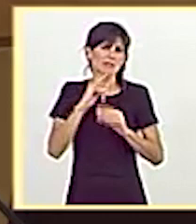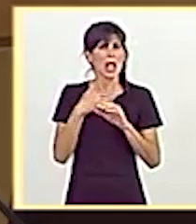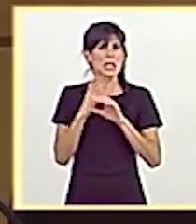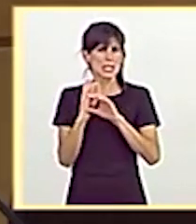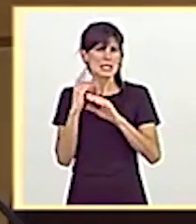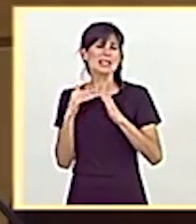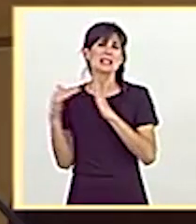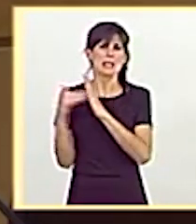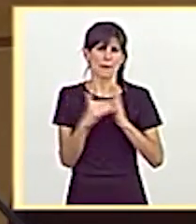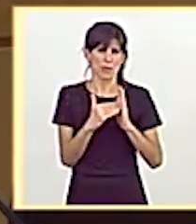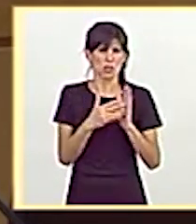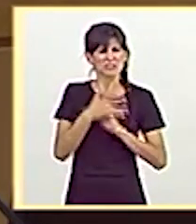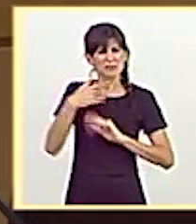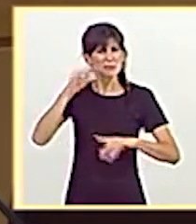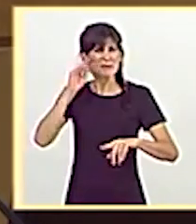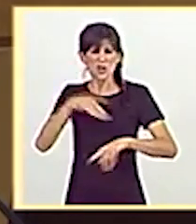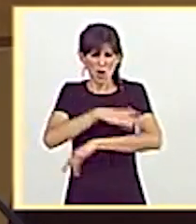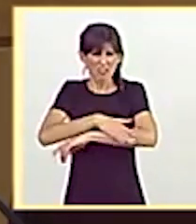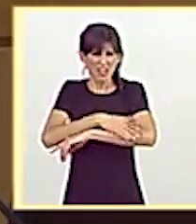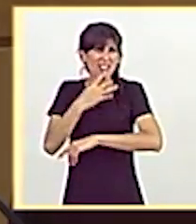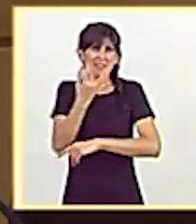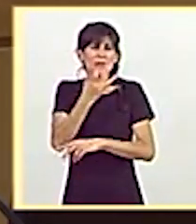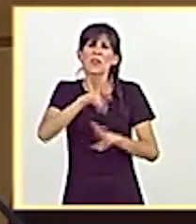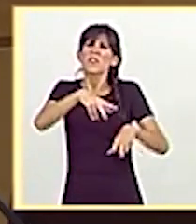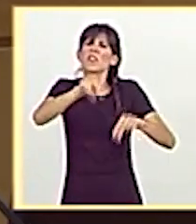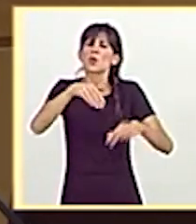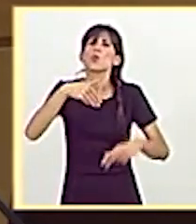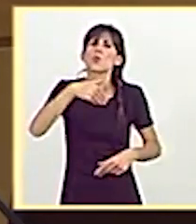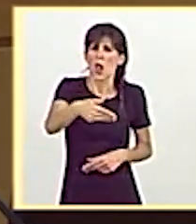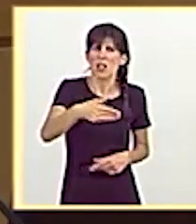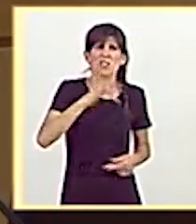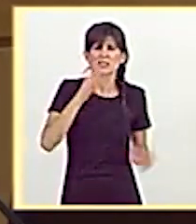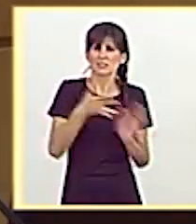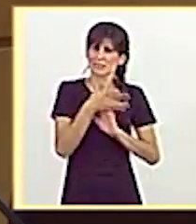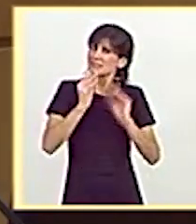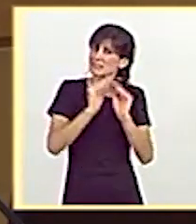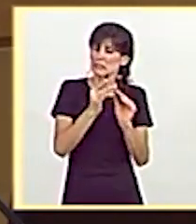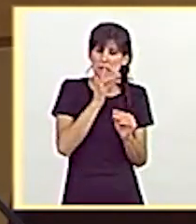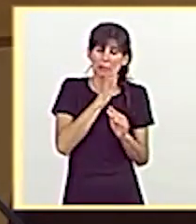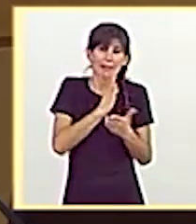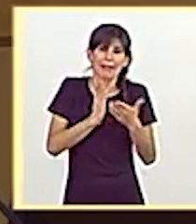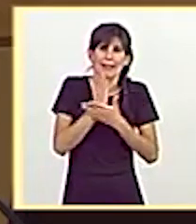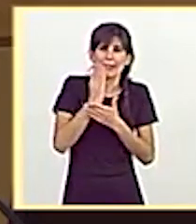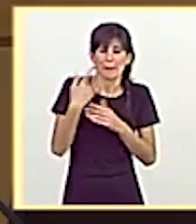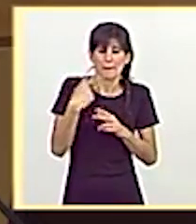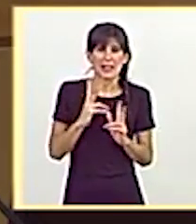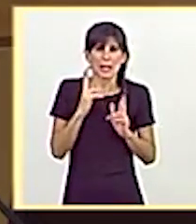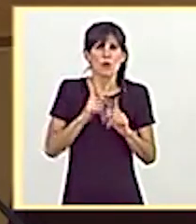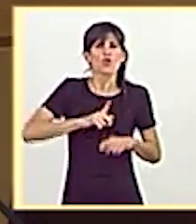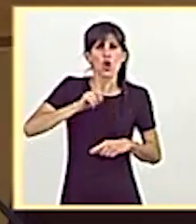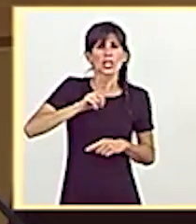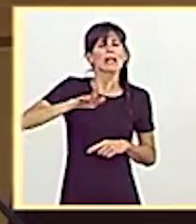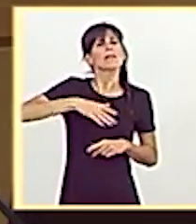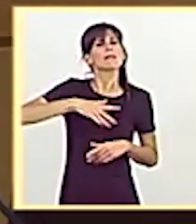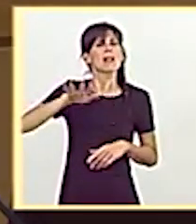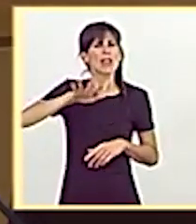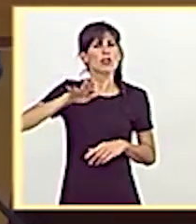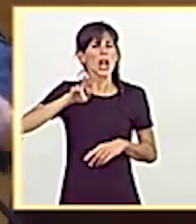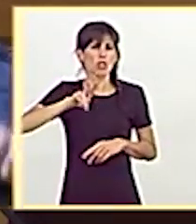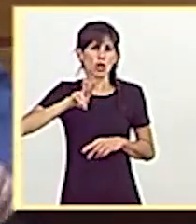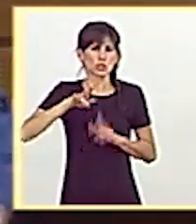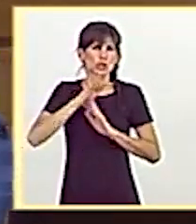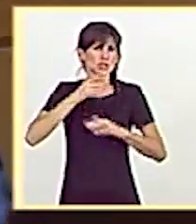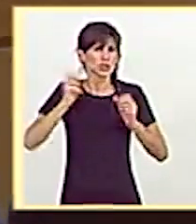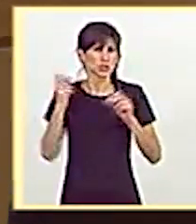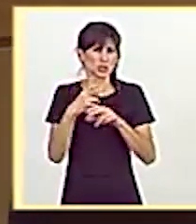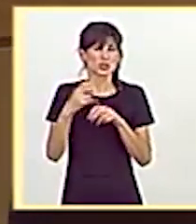del Gobierno para finalizar, de una vez por todas, el estudio de las actuaciones pendientes en el tramo norte de la Nacional 2 entre Urriols y La Junquera?